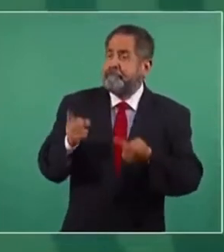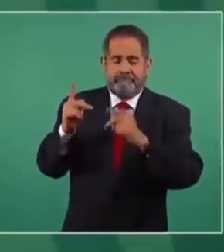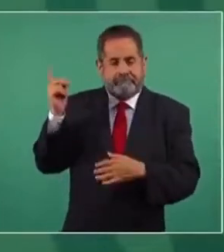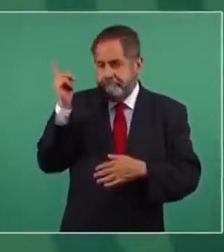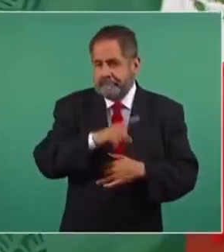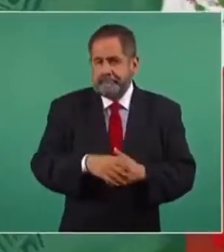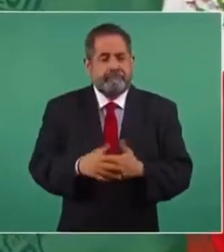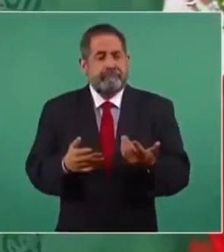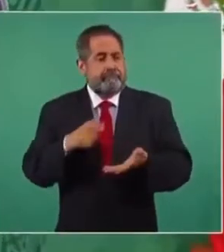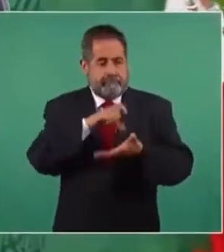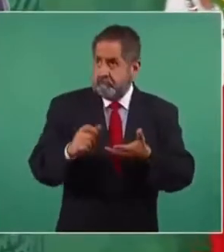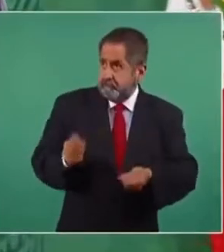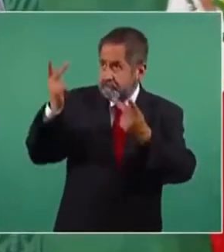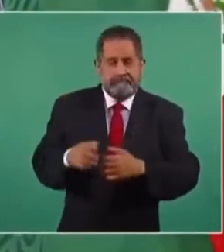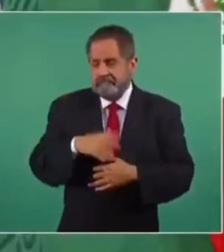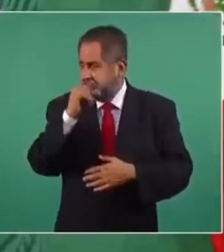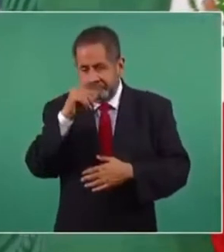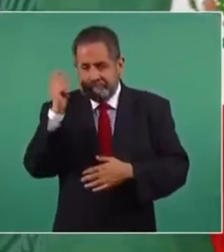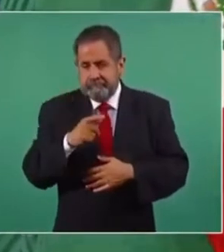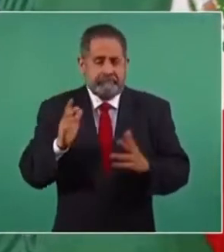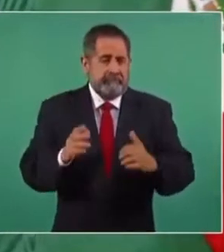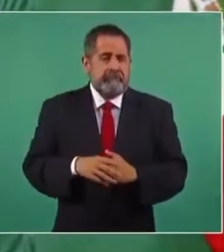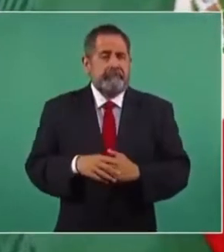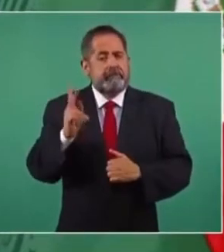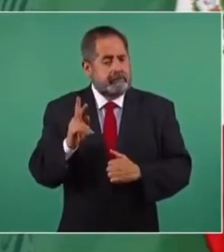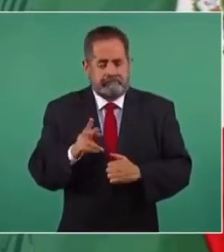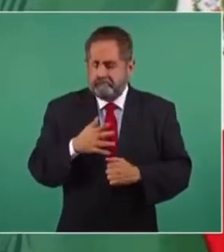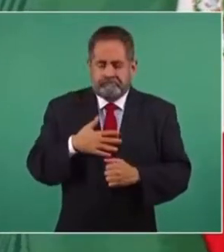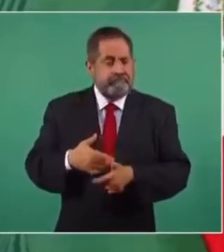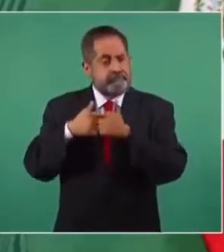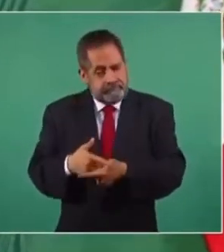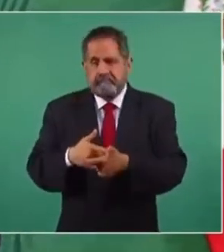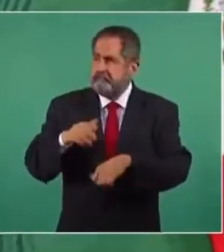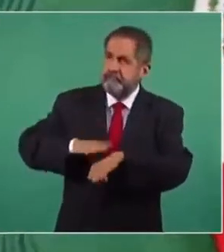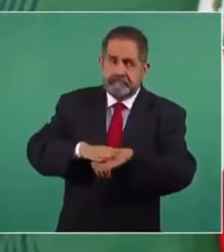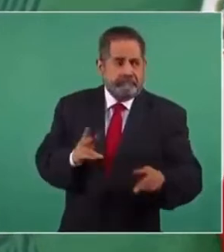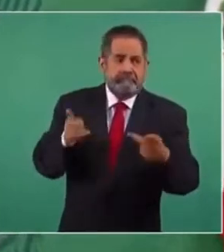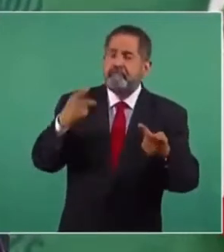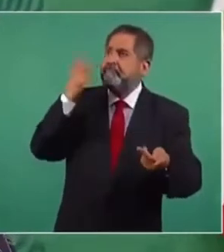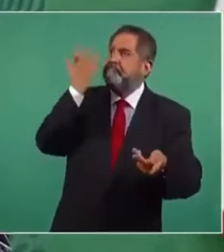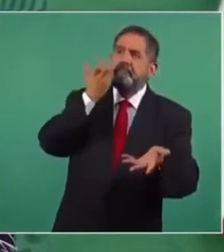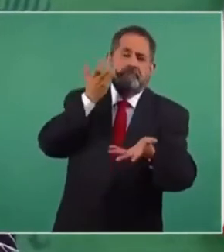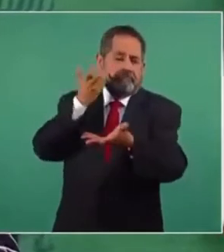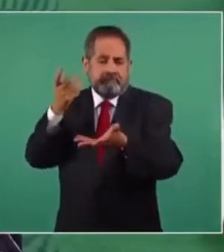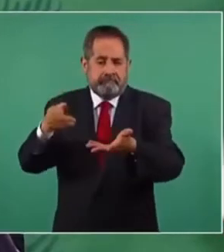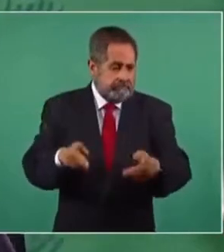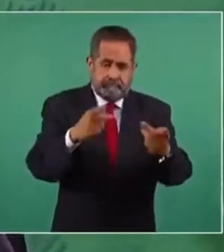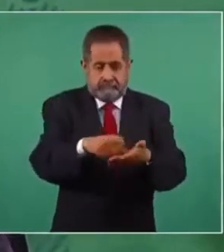conseguir quien lo compre, pero no vamos a dejar de estarlo ofreciendo.